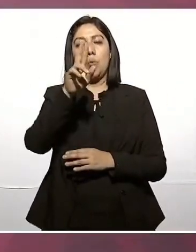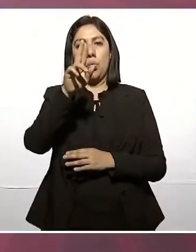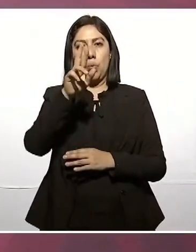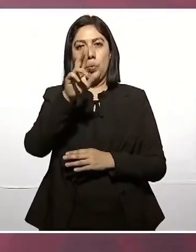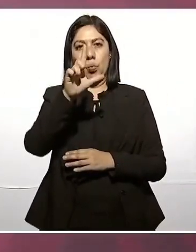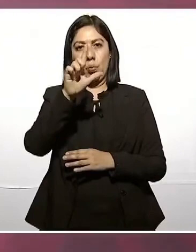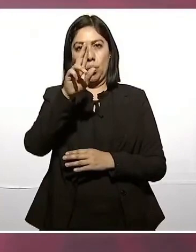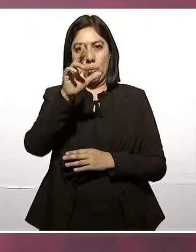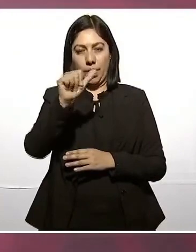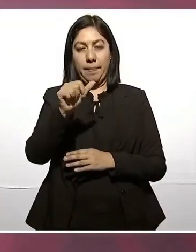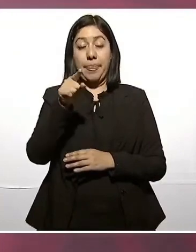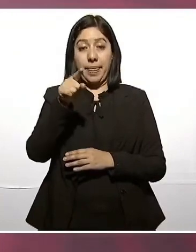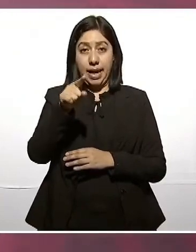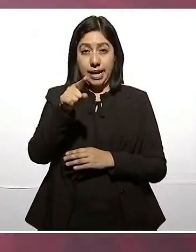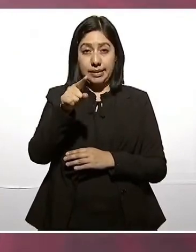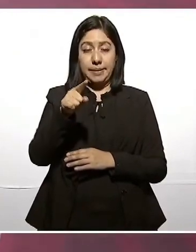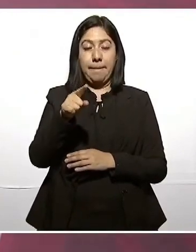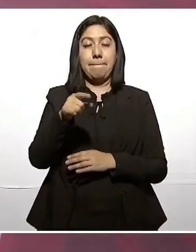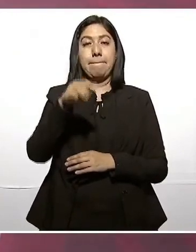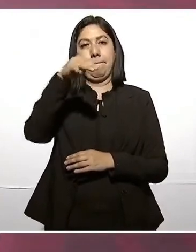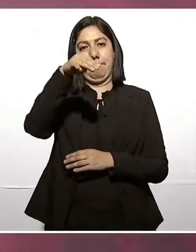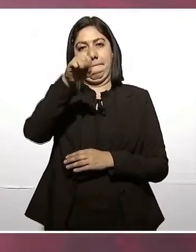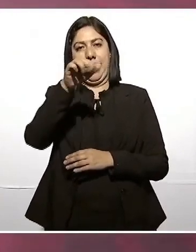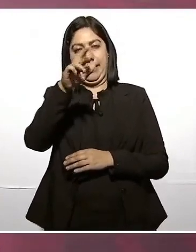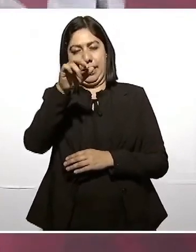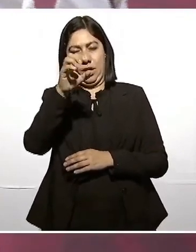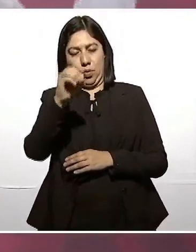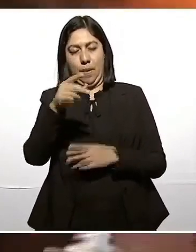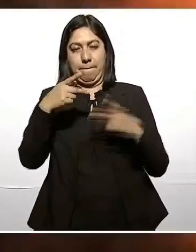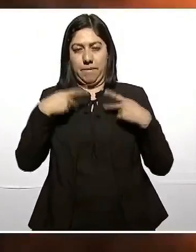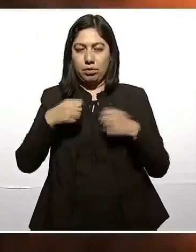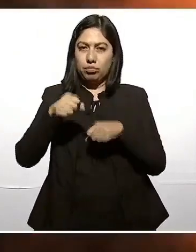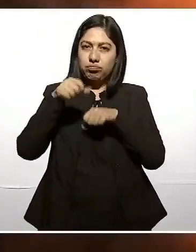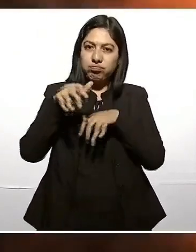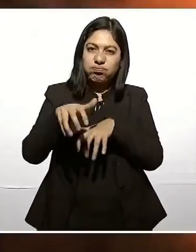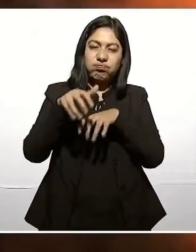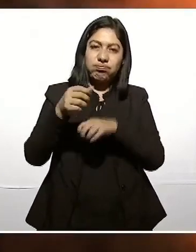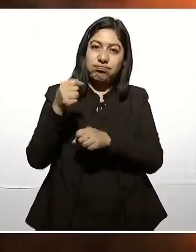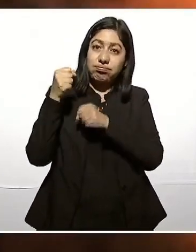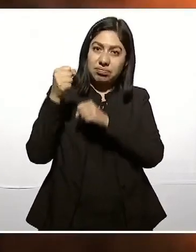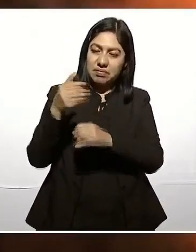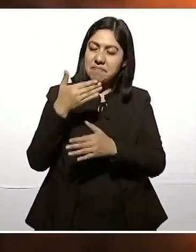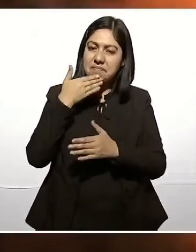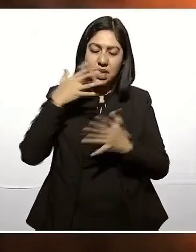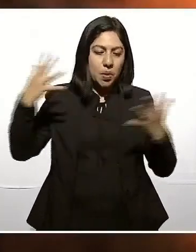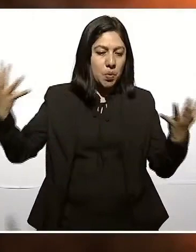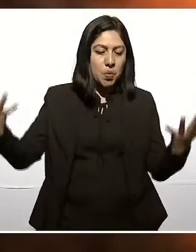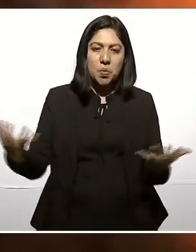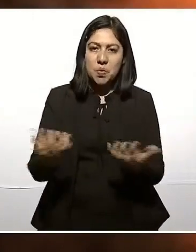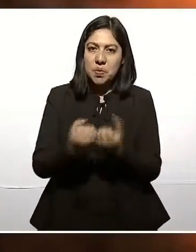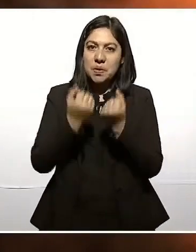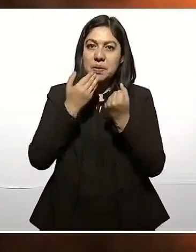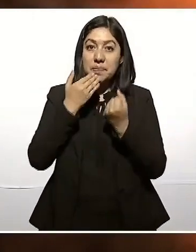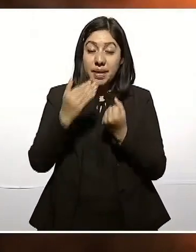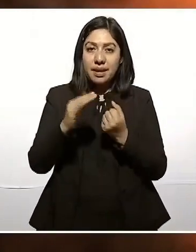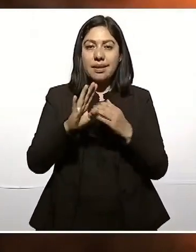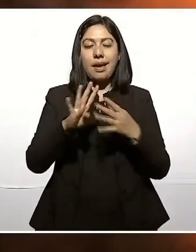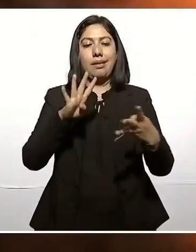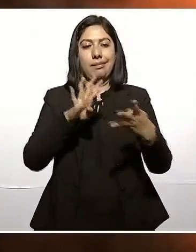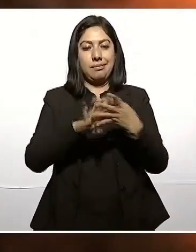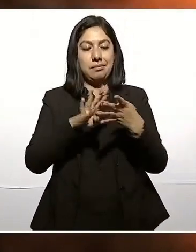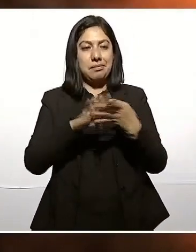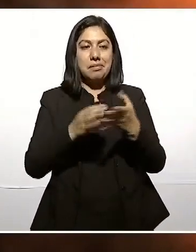Triunfa el movimiento maderista y salen y vivieron para contar.